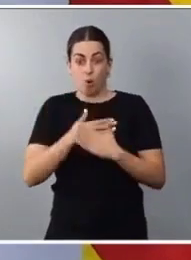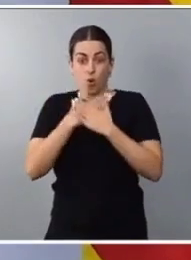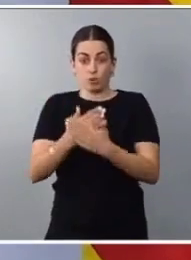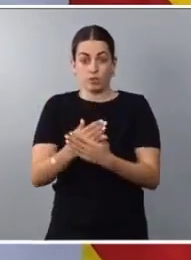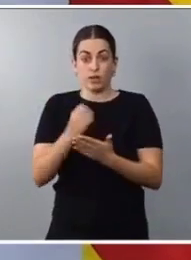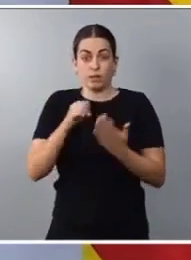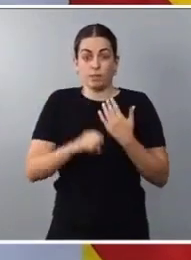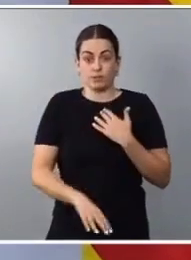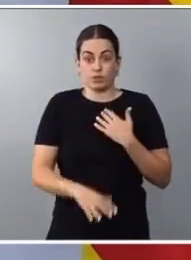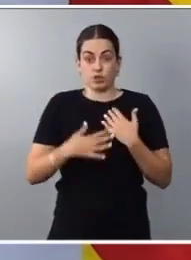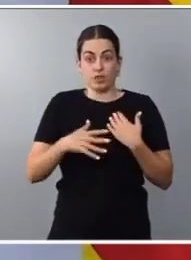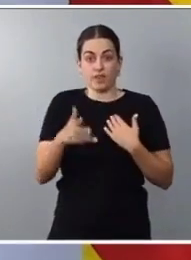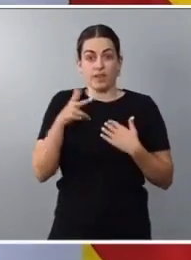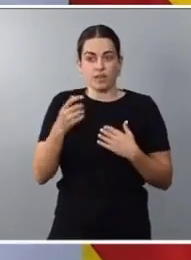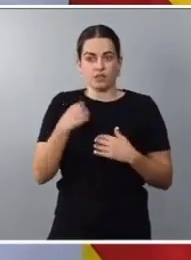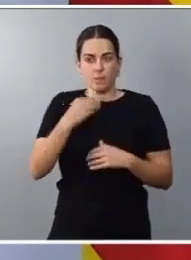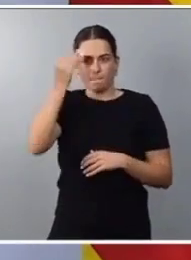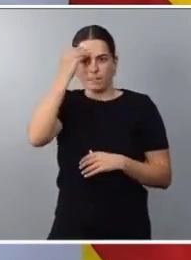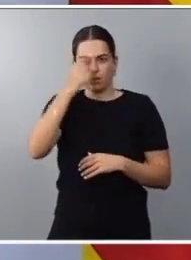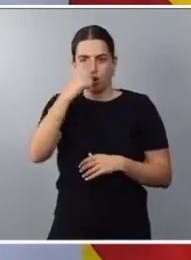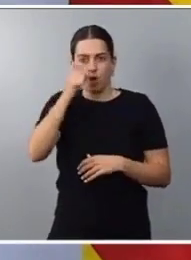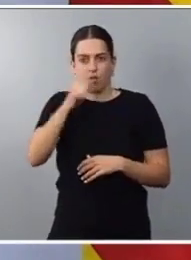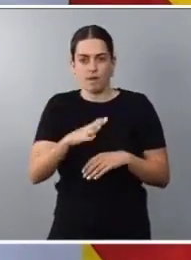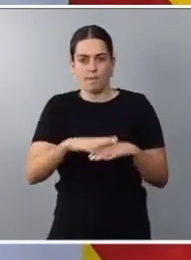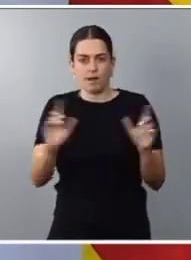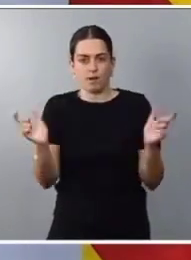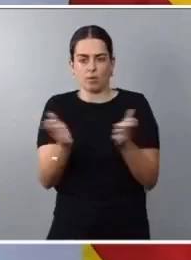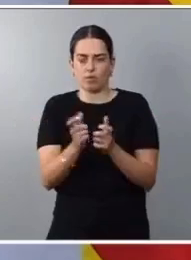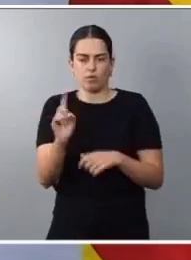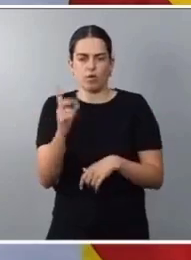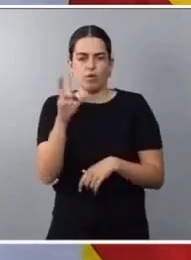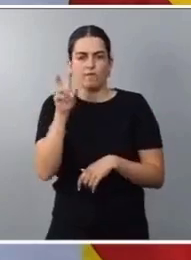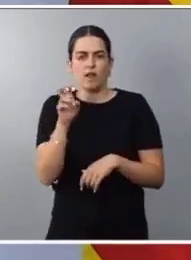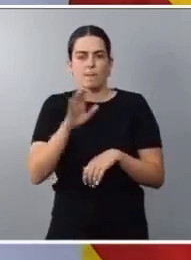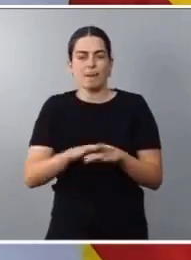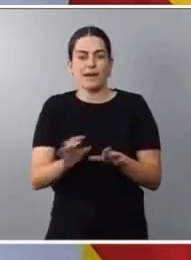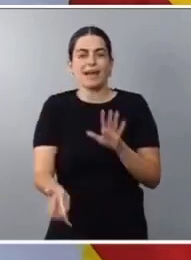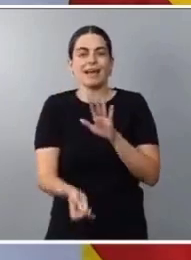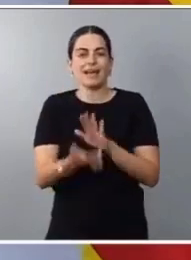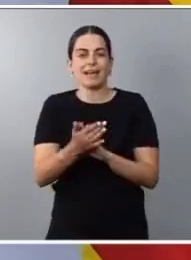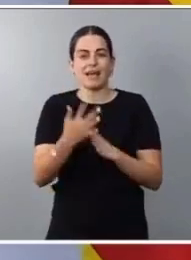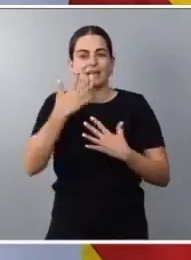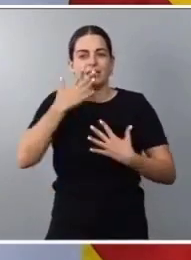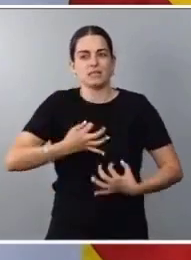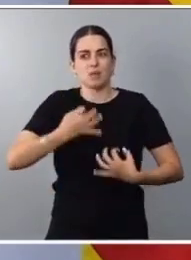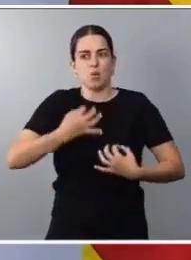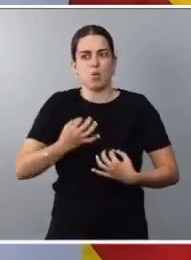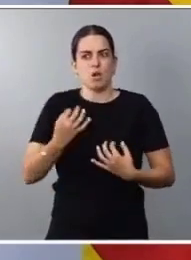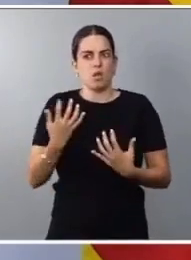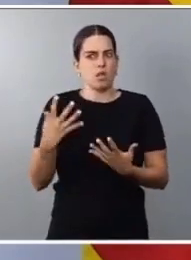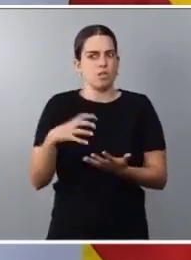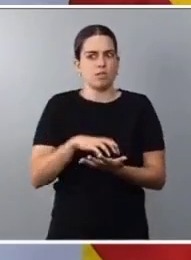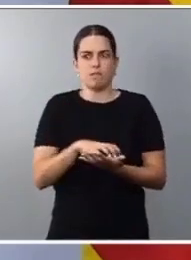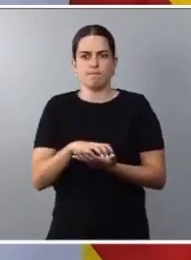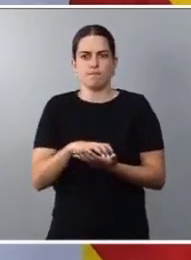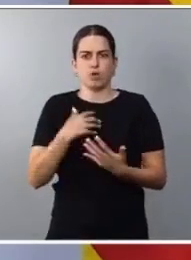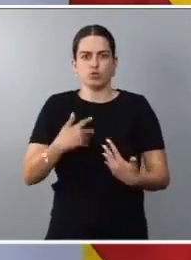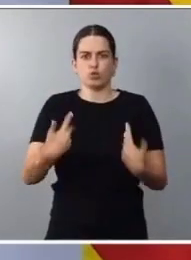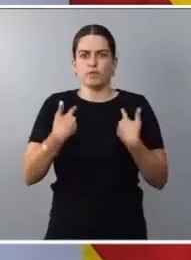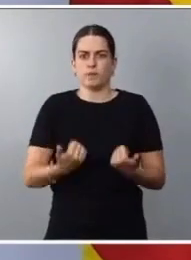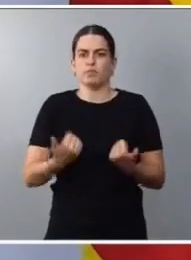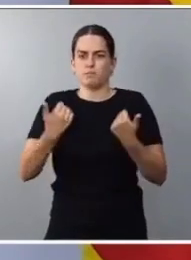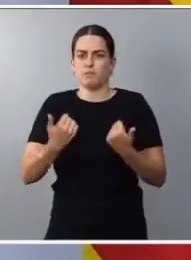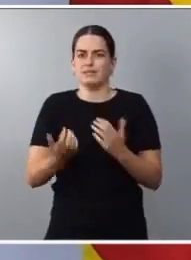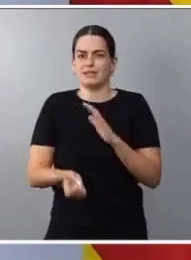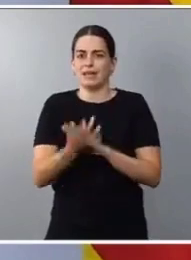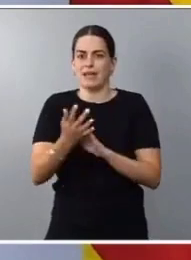nunca ha servido para reducirlo. Solamente ha servido para generar más inseguridad, más sufrimiento y más pobreza a las mujeres,